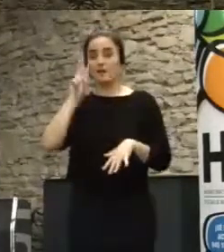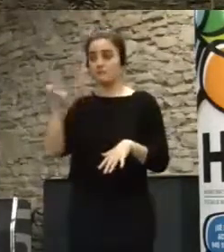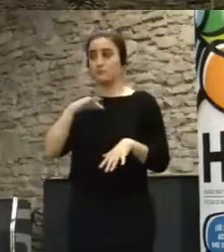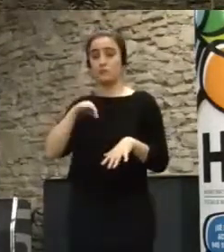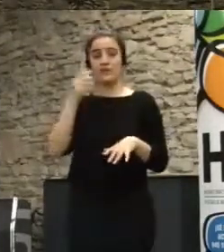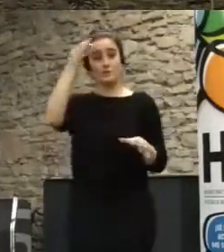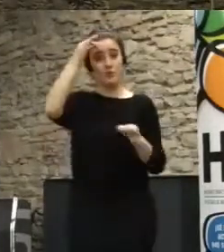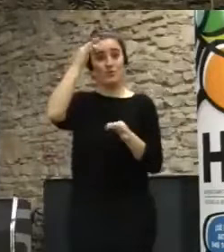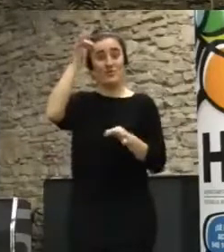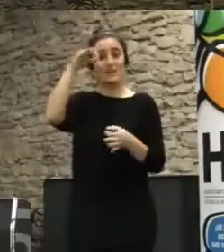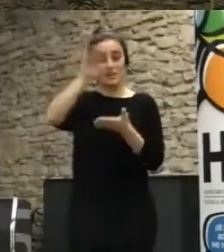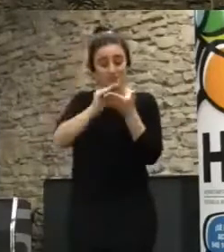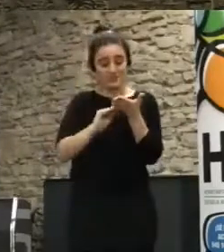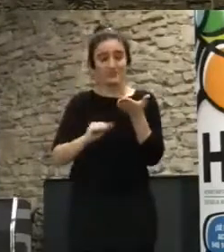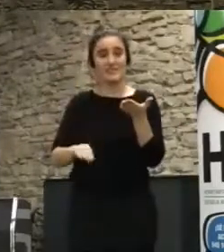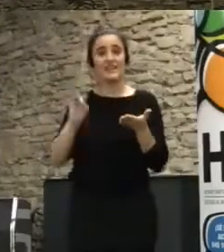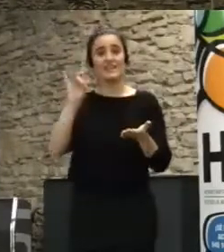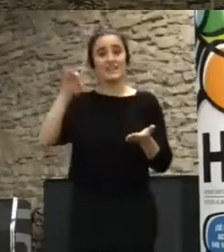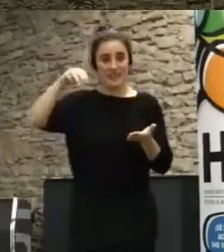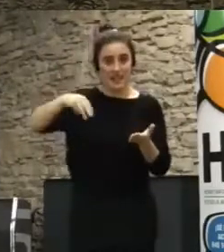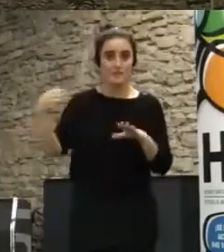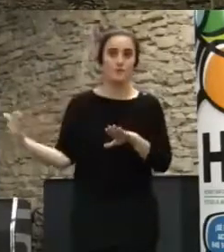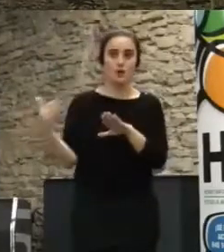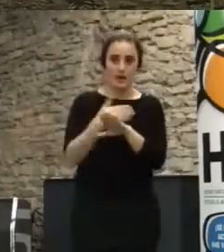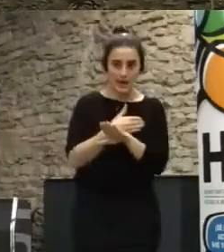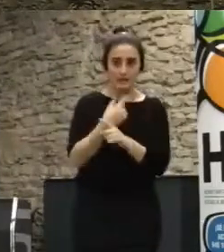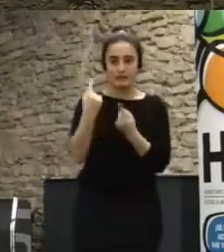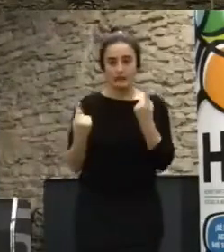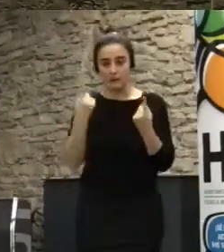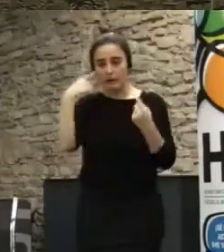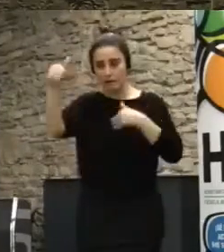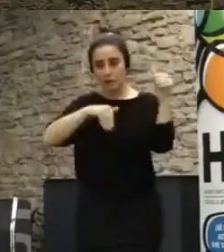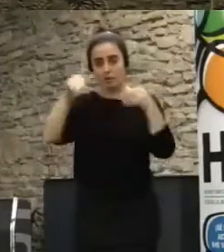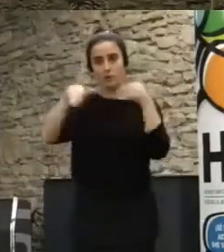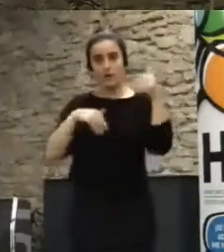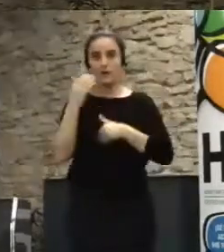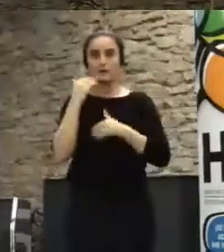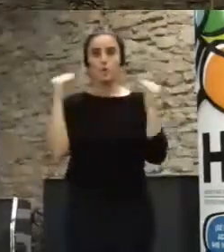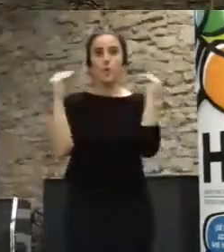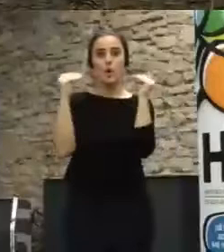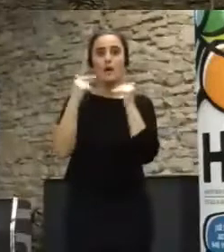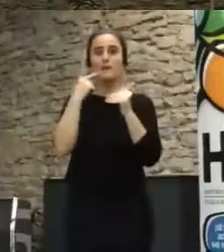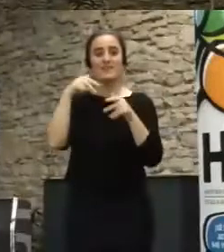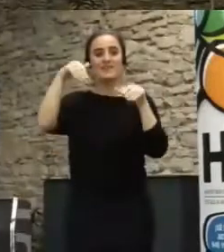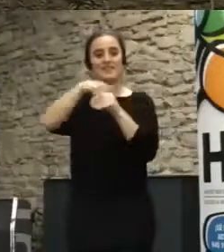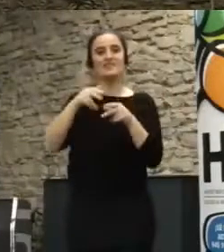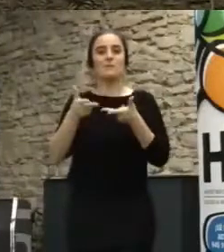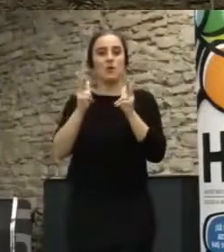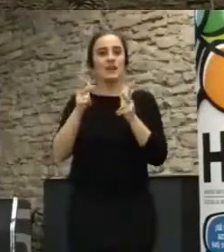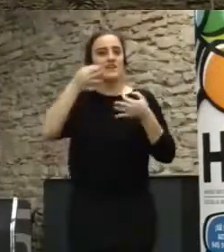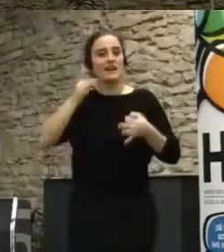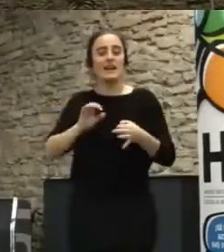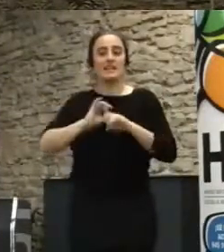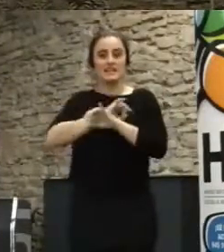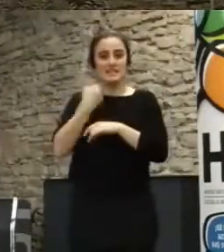toda la fase del 15M, la previa, algunos convocantes, el jueves, democracia real ya, la fase inicial 15M